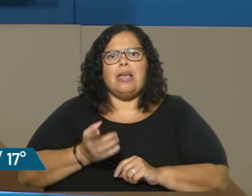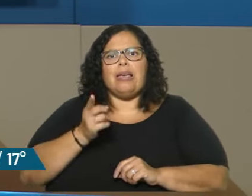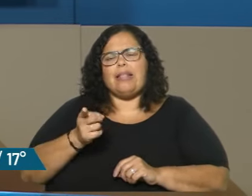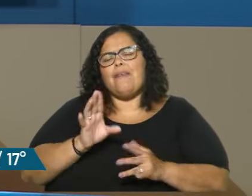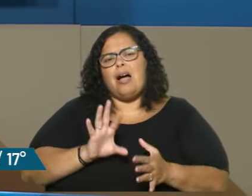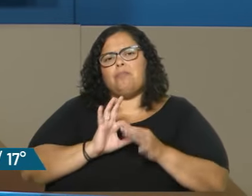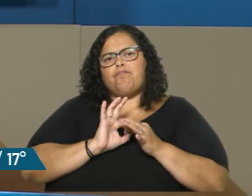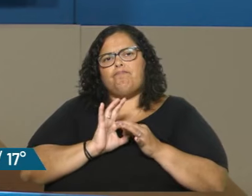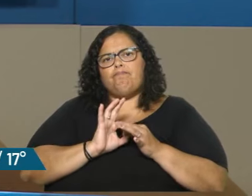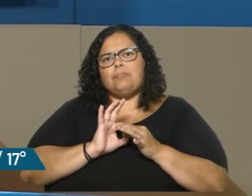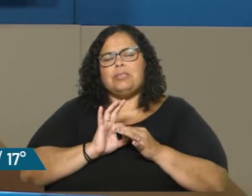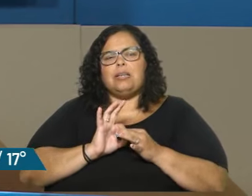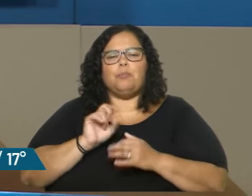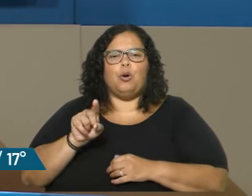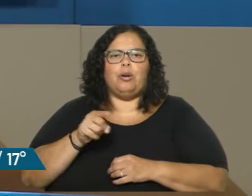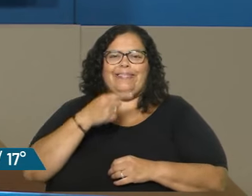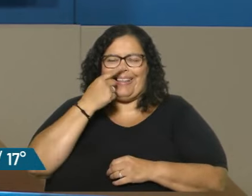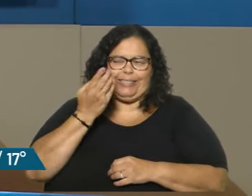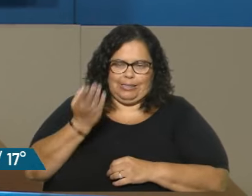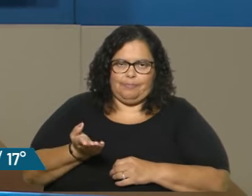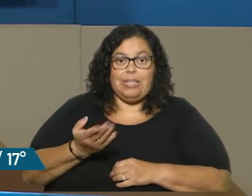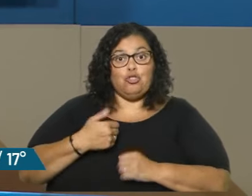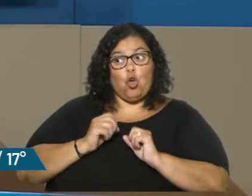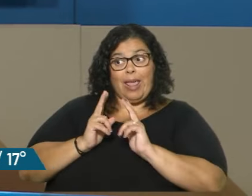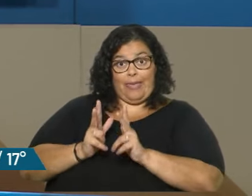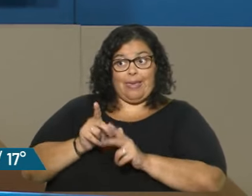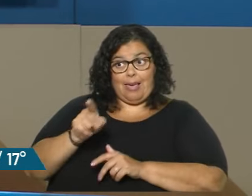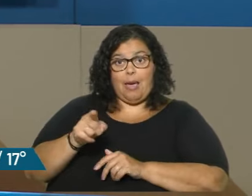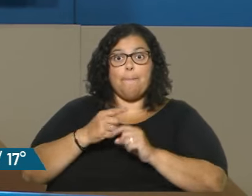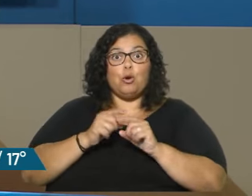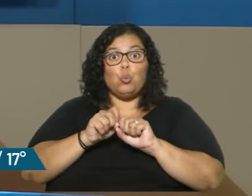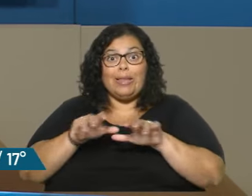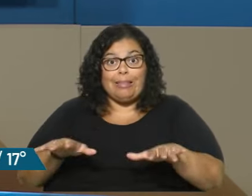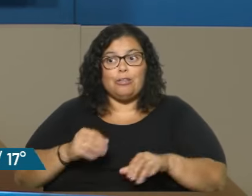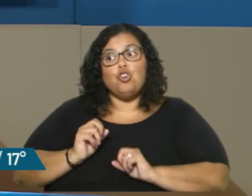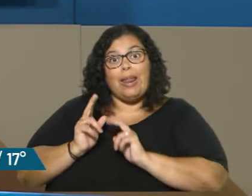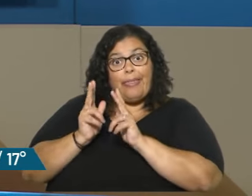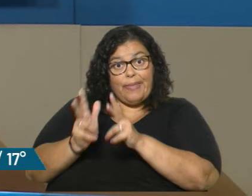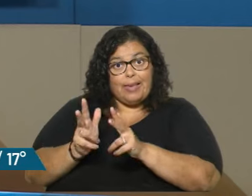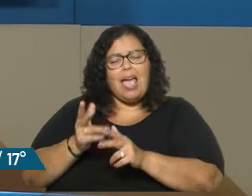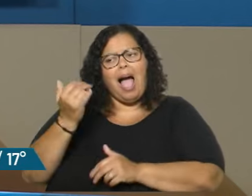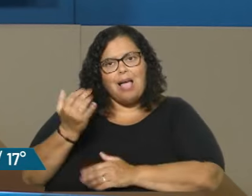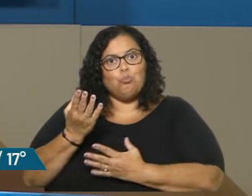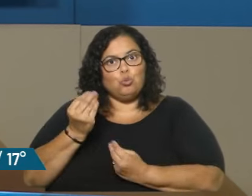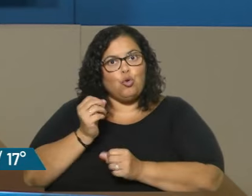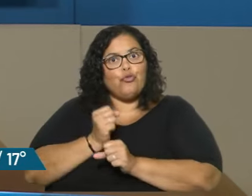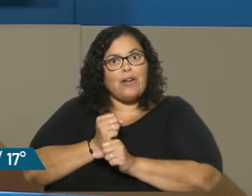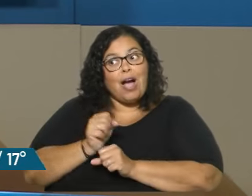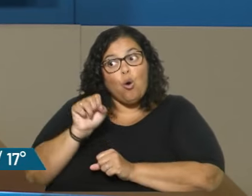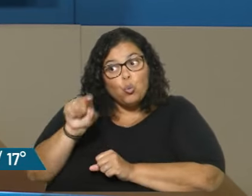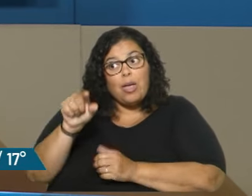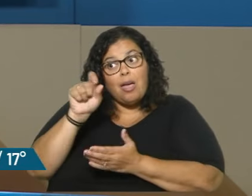conflictos de intereses. Yo le dije a él por Twitter, doctor, hay varios trabajos que usted está publicando que están